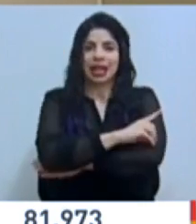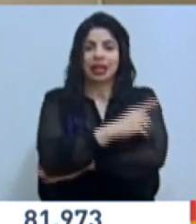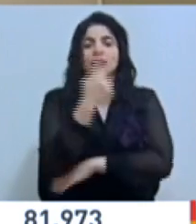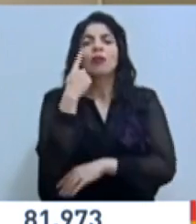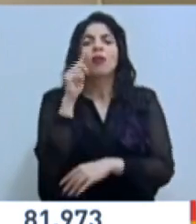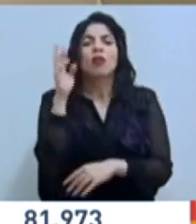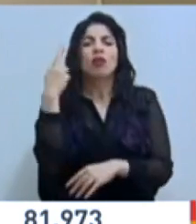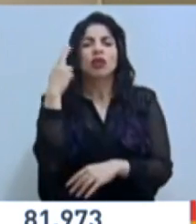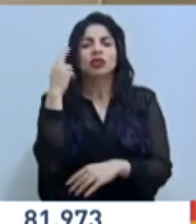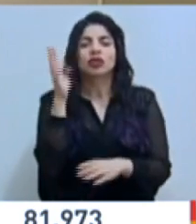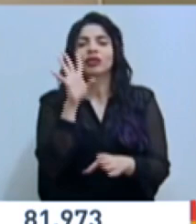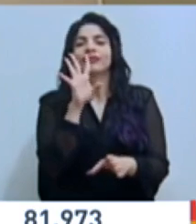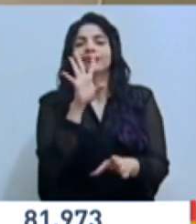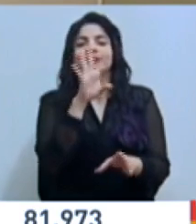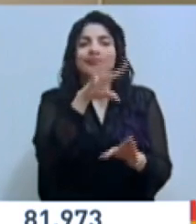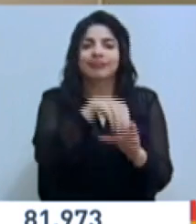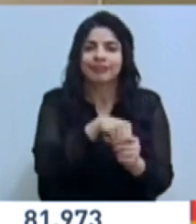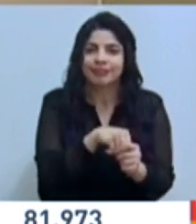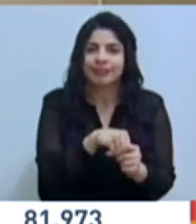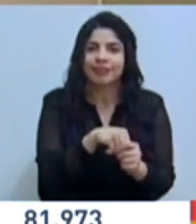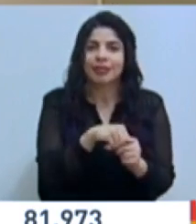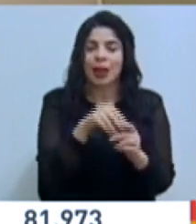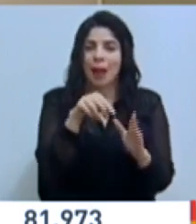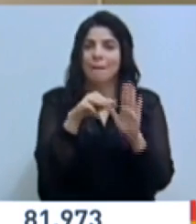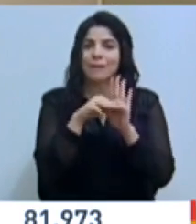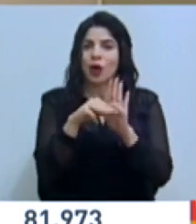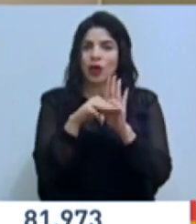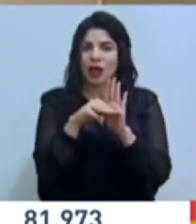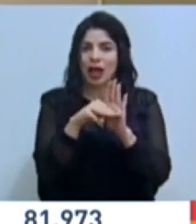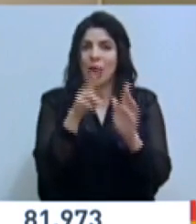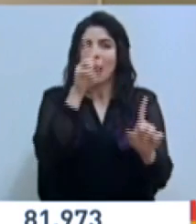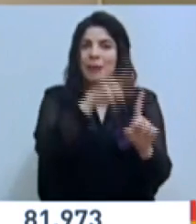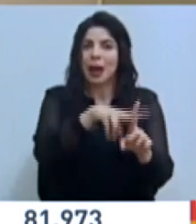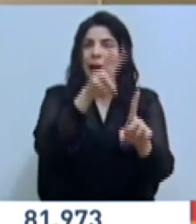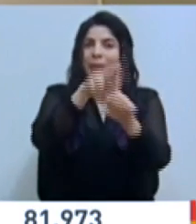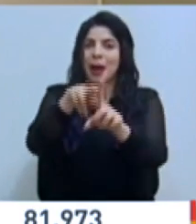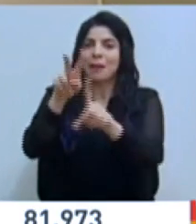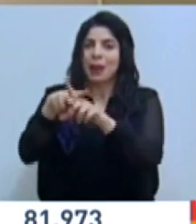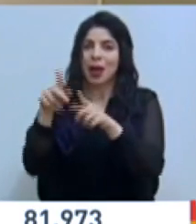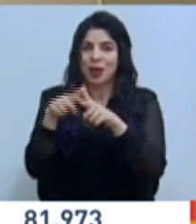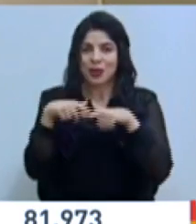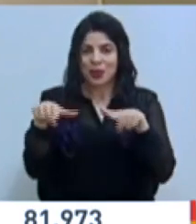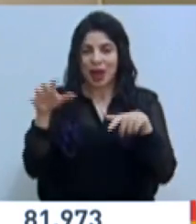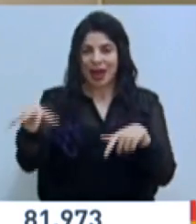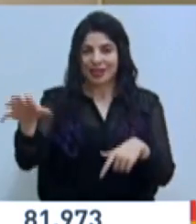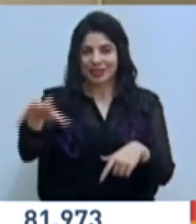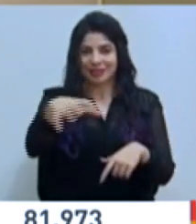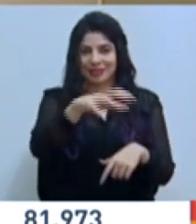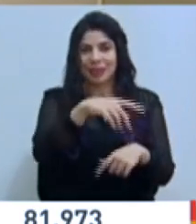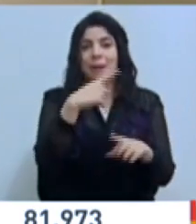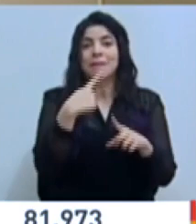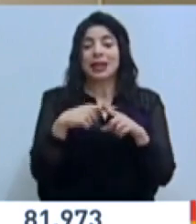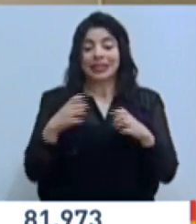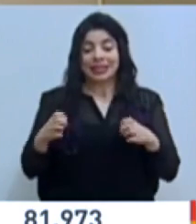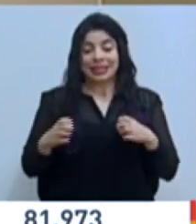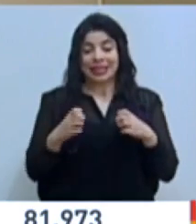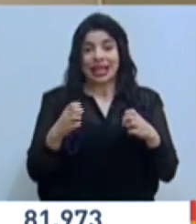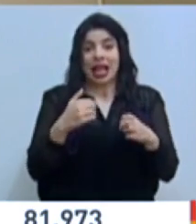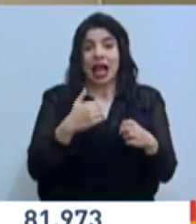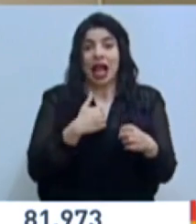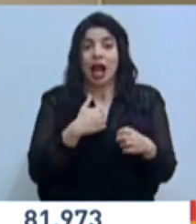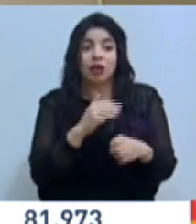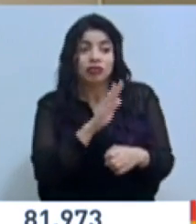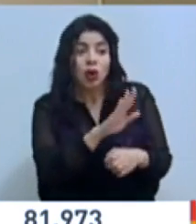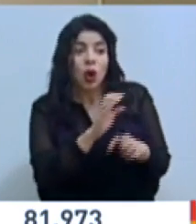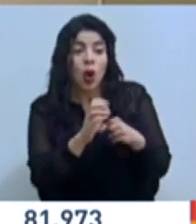intervención del modelo en los territorios y en la aplicación de las estrategias que cada uno